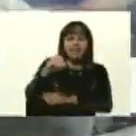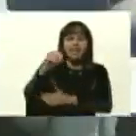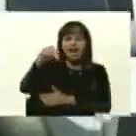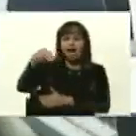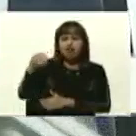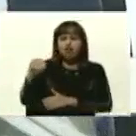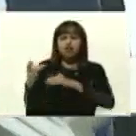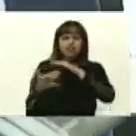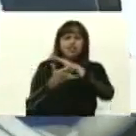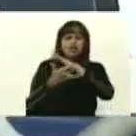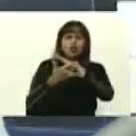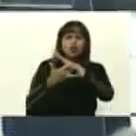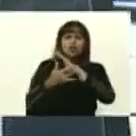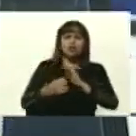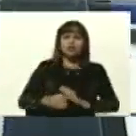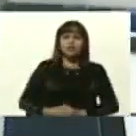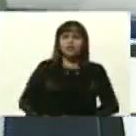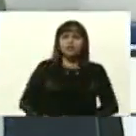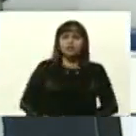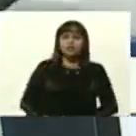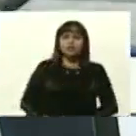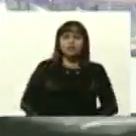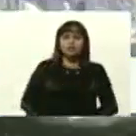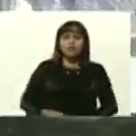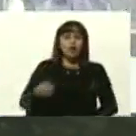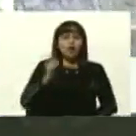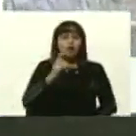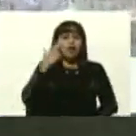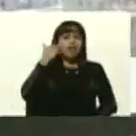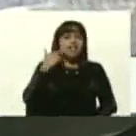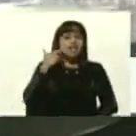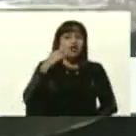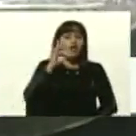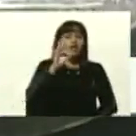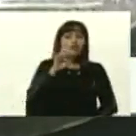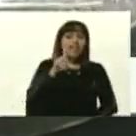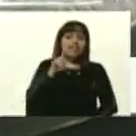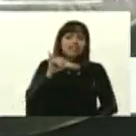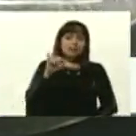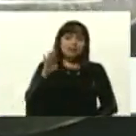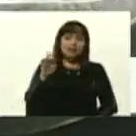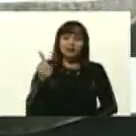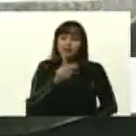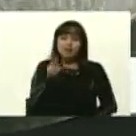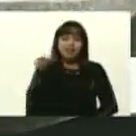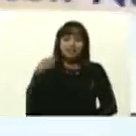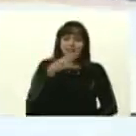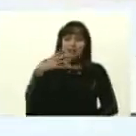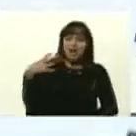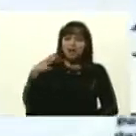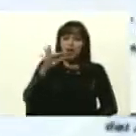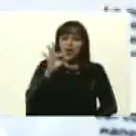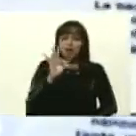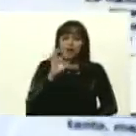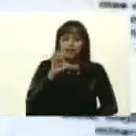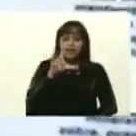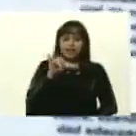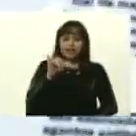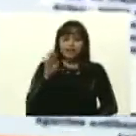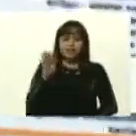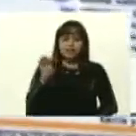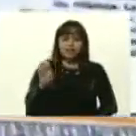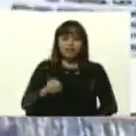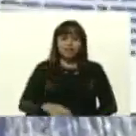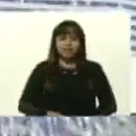Felipe, Felipe. No es el negro Felipe, es el blanco Felipe. Gracias, Felipe. Que Dios te bendiga, ¿vale? Y